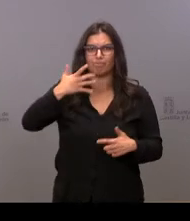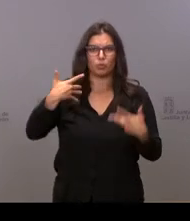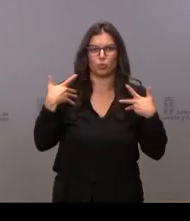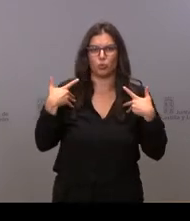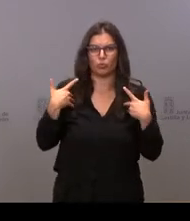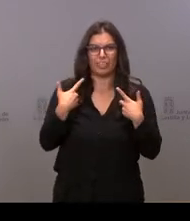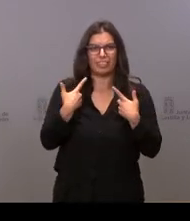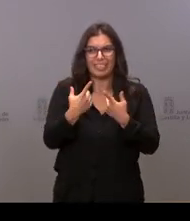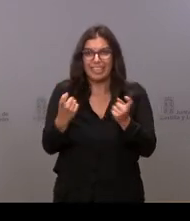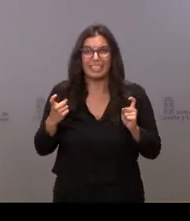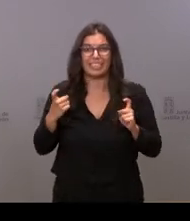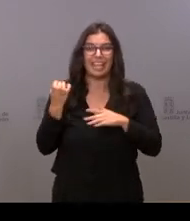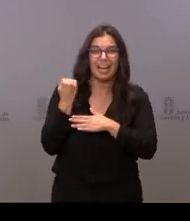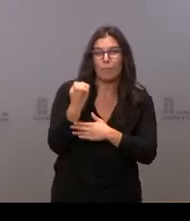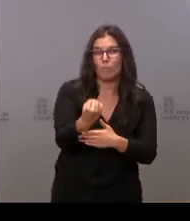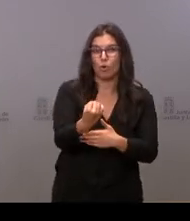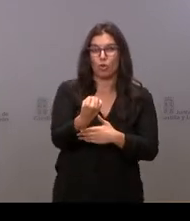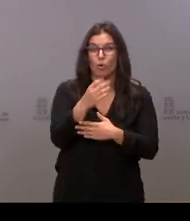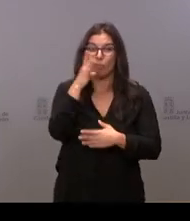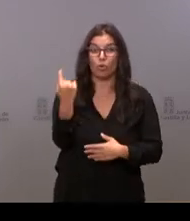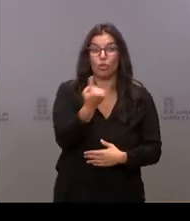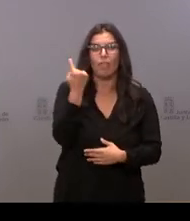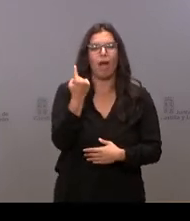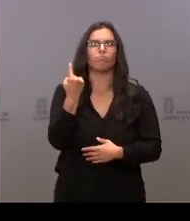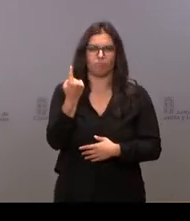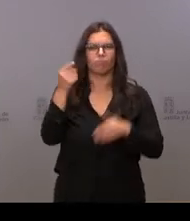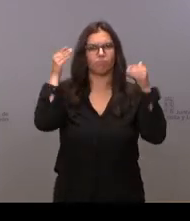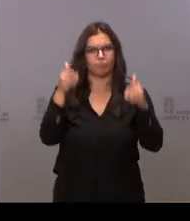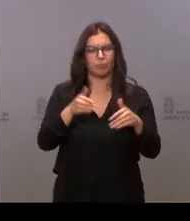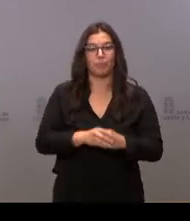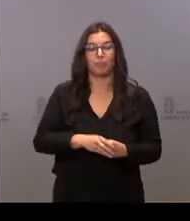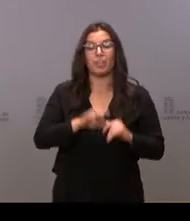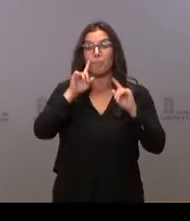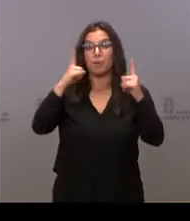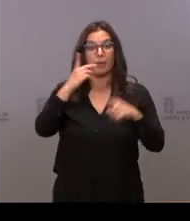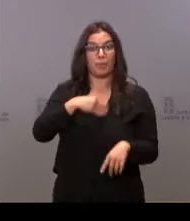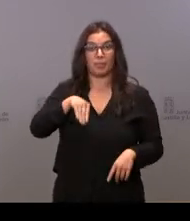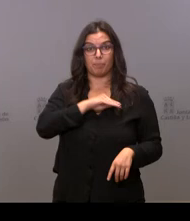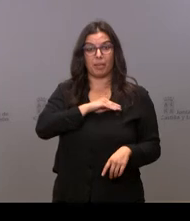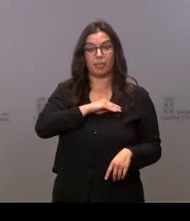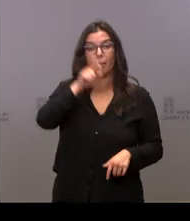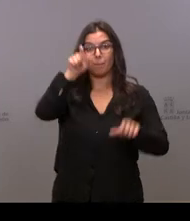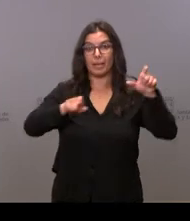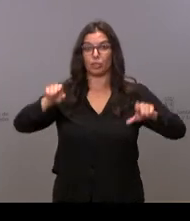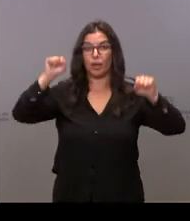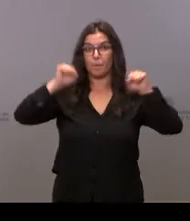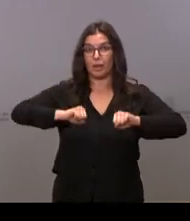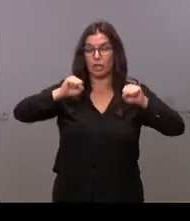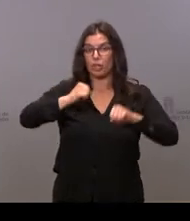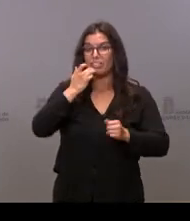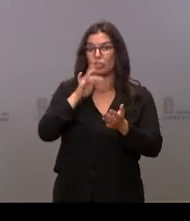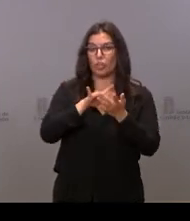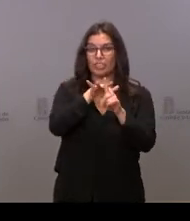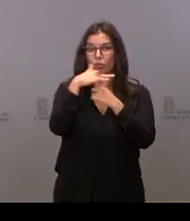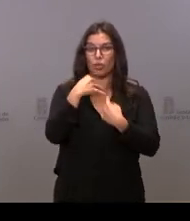necesitan el apoyo en la soledad. Por primera vez, en España, las personas mayores, en situación de